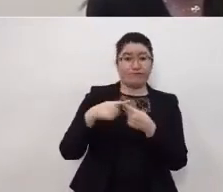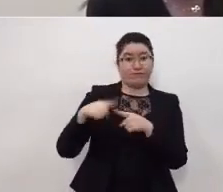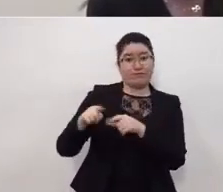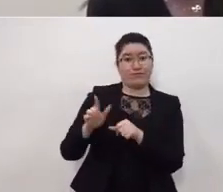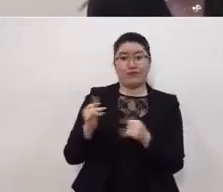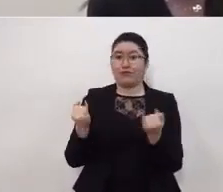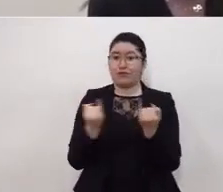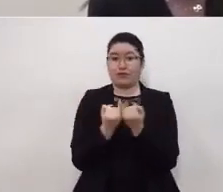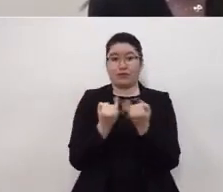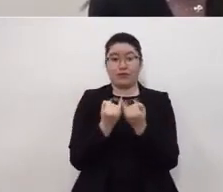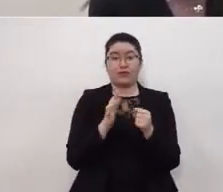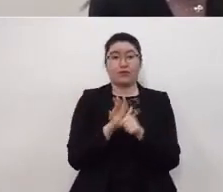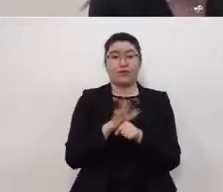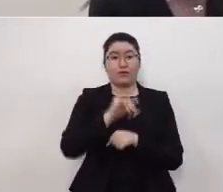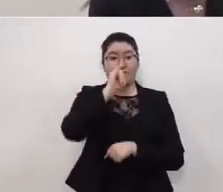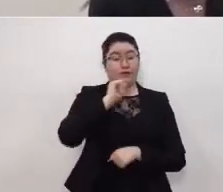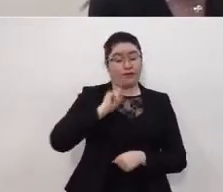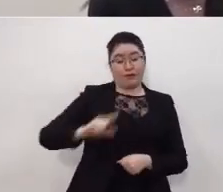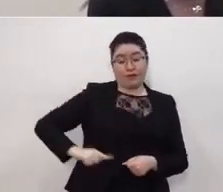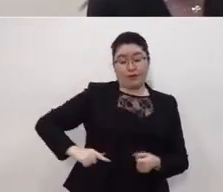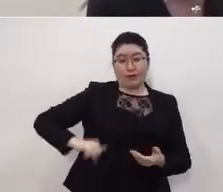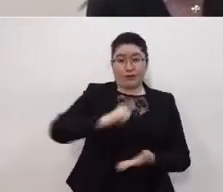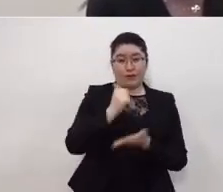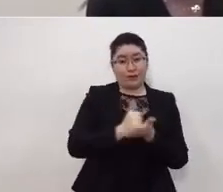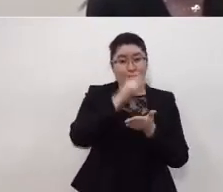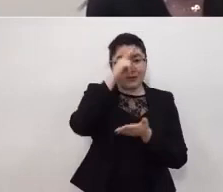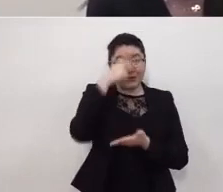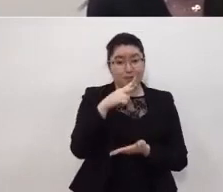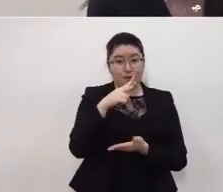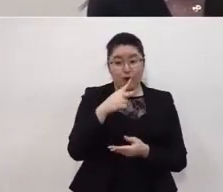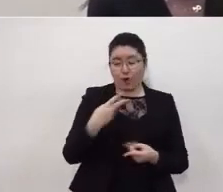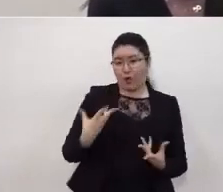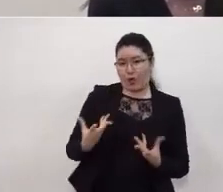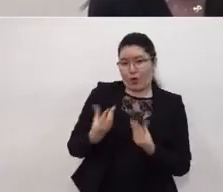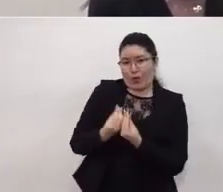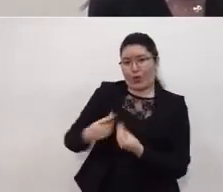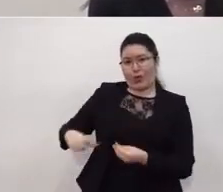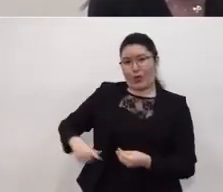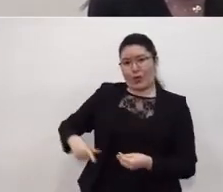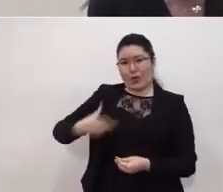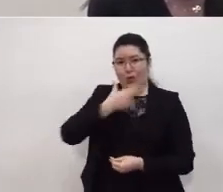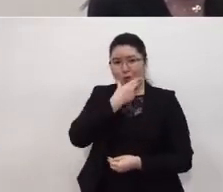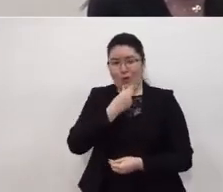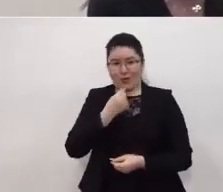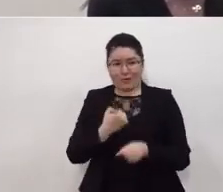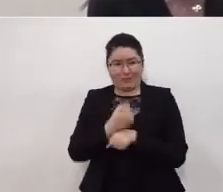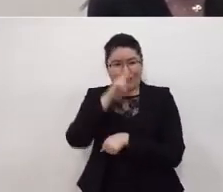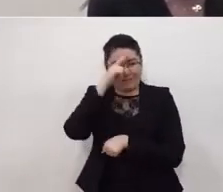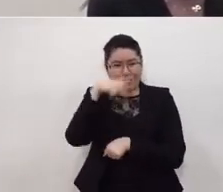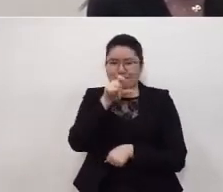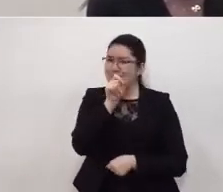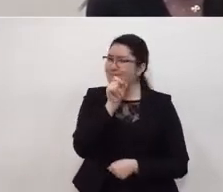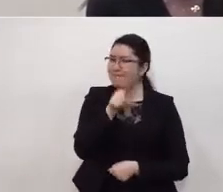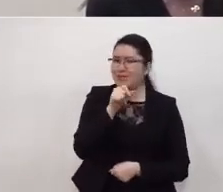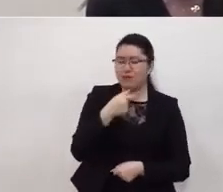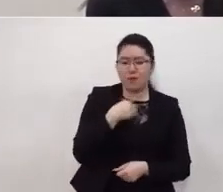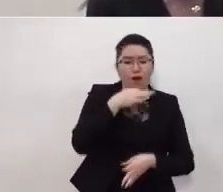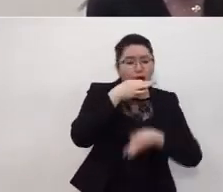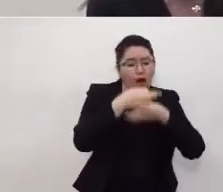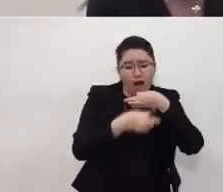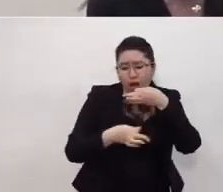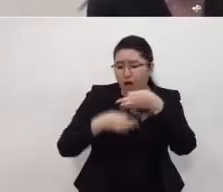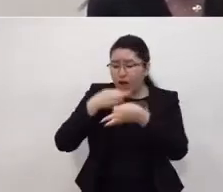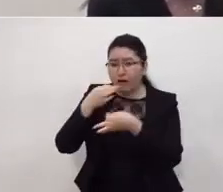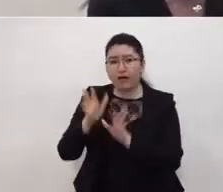federativas y en particular la jefa de gobierno de la Ciudad de México y el gobernador del Estado de México puntualmente informan también a sus poblaciones